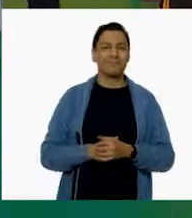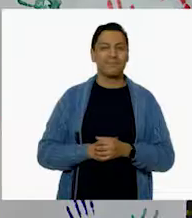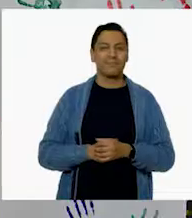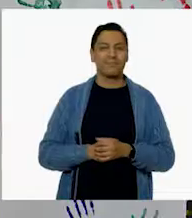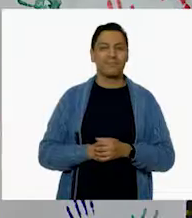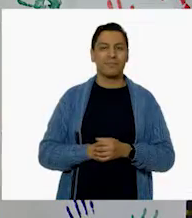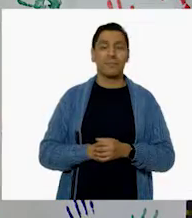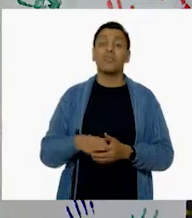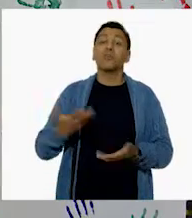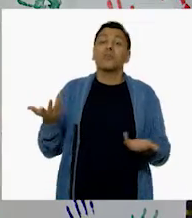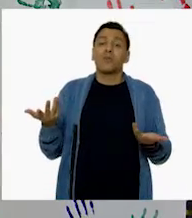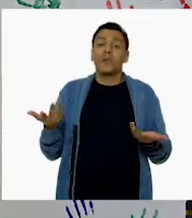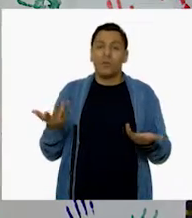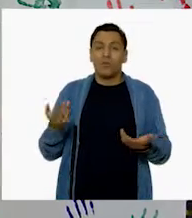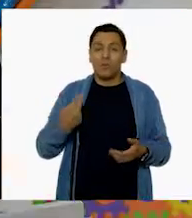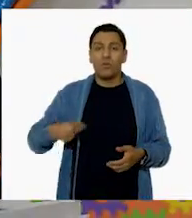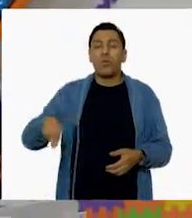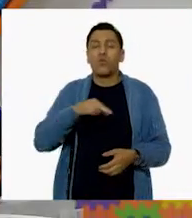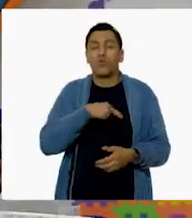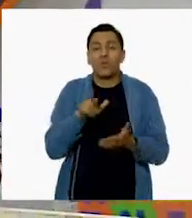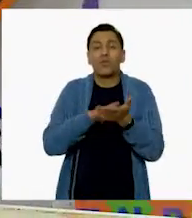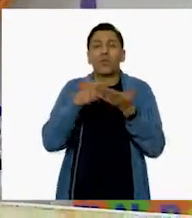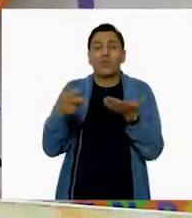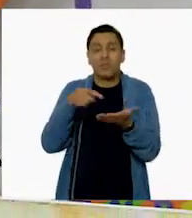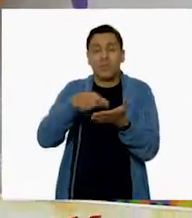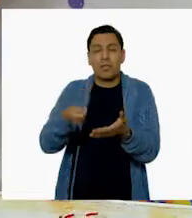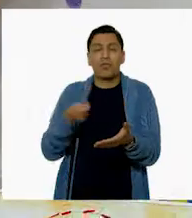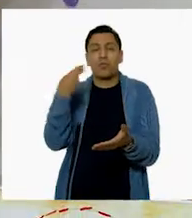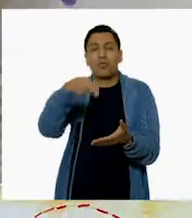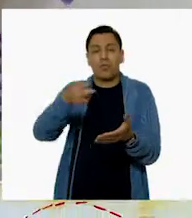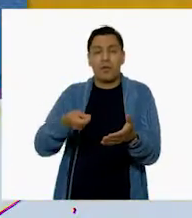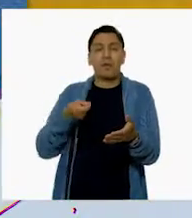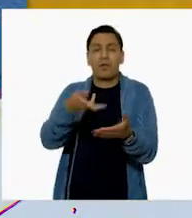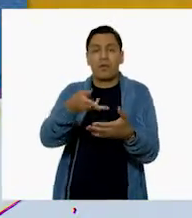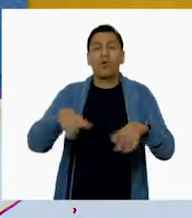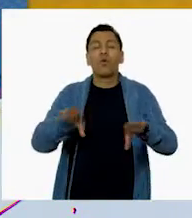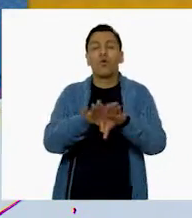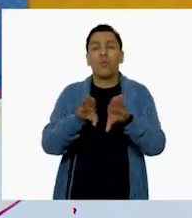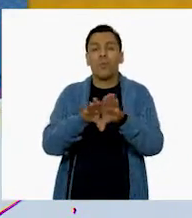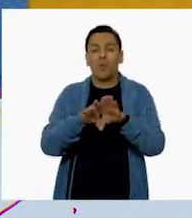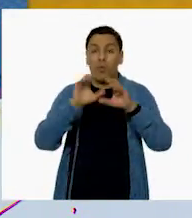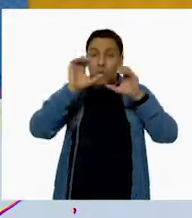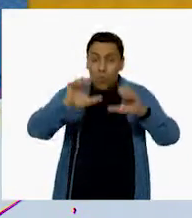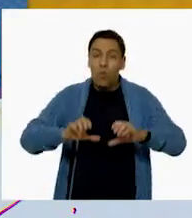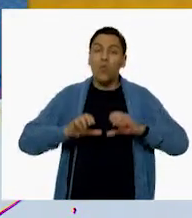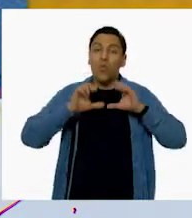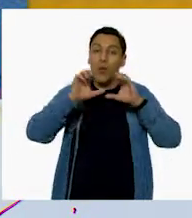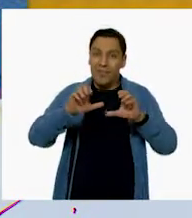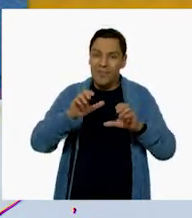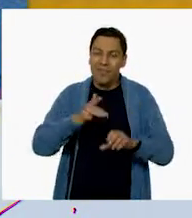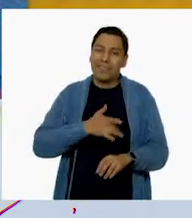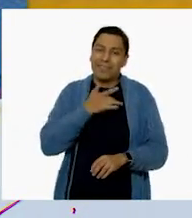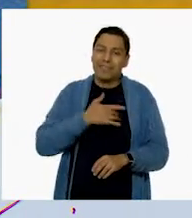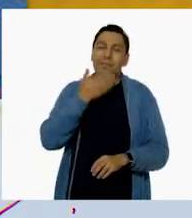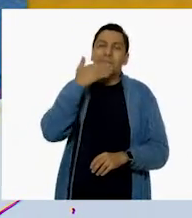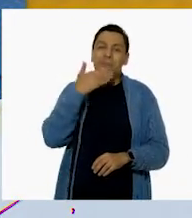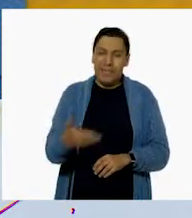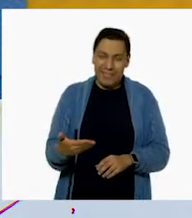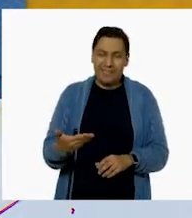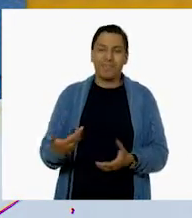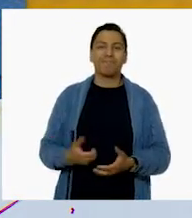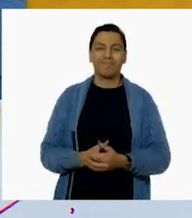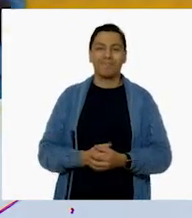¡Perfecto! Y bueno, ¿cómo se va a llamar nuestra revista? ¡Ay, qué les parece! ¡Cuidado y bienestar divertido!